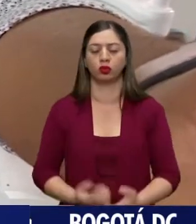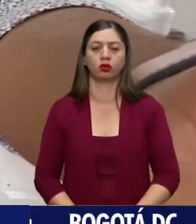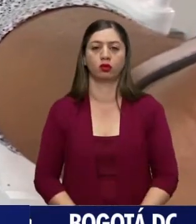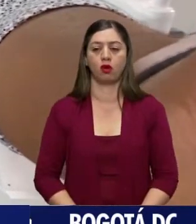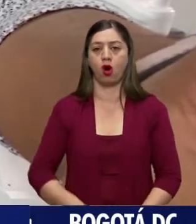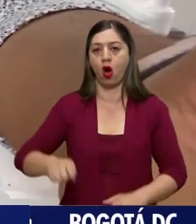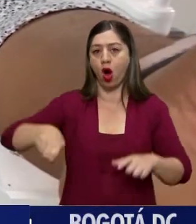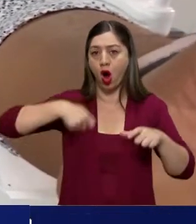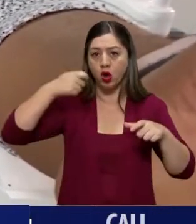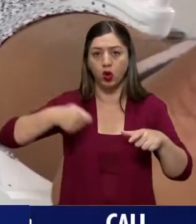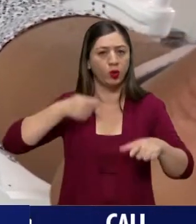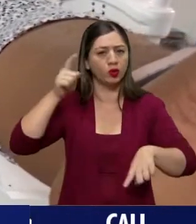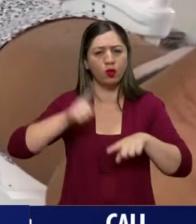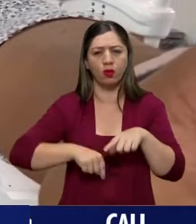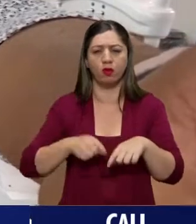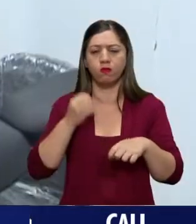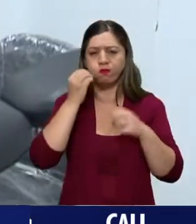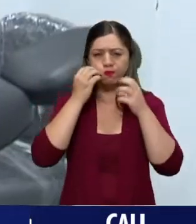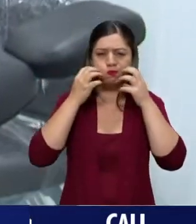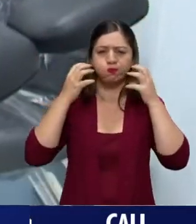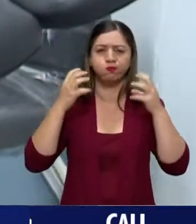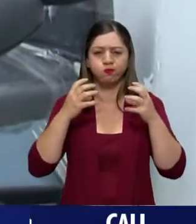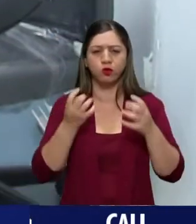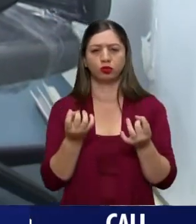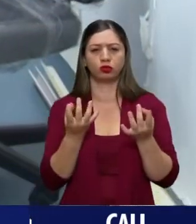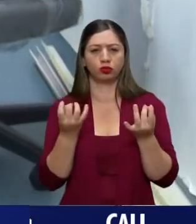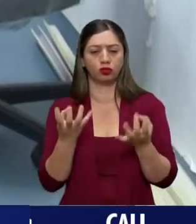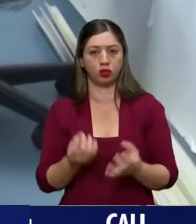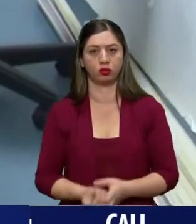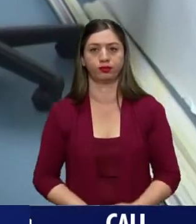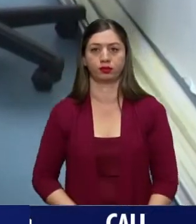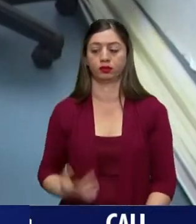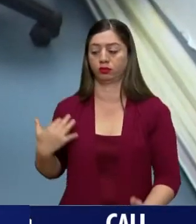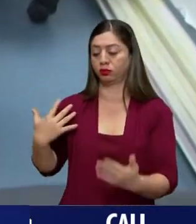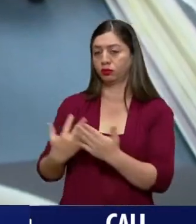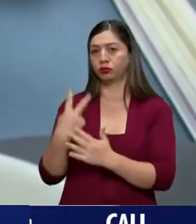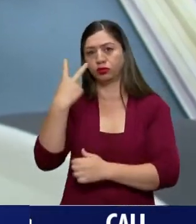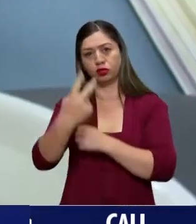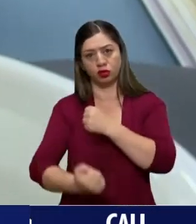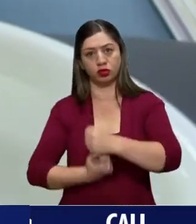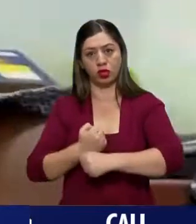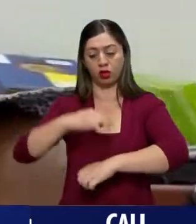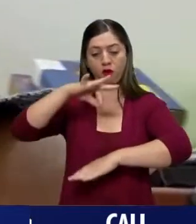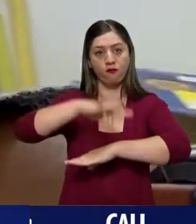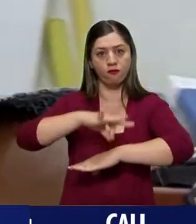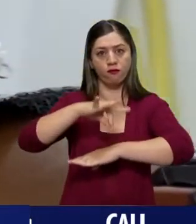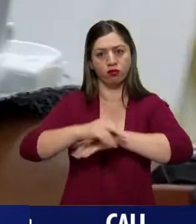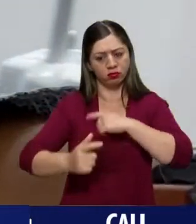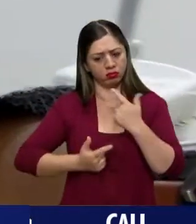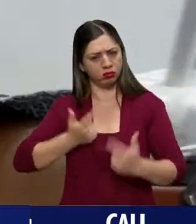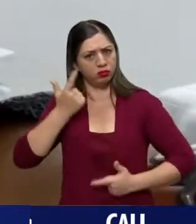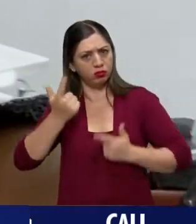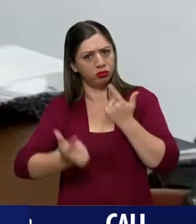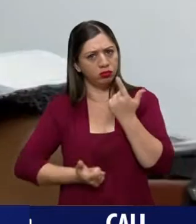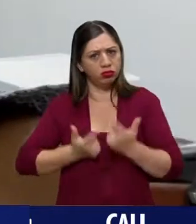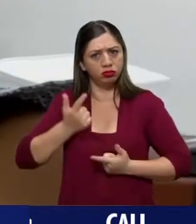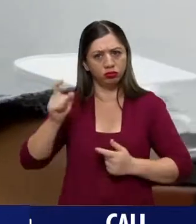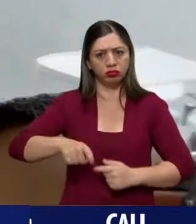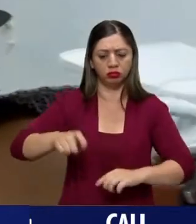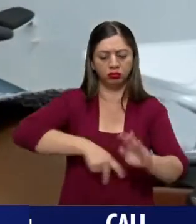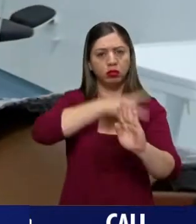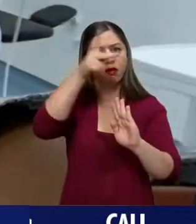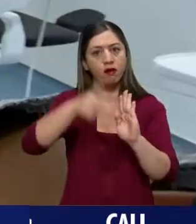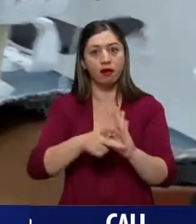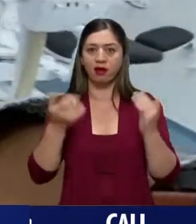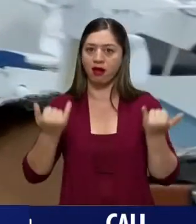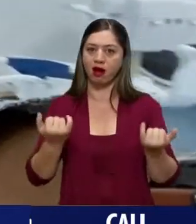comer porque tienen la encía muy inflamada. Por más de dos años una fundación local luchó para hacer realidad el proyecto que ahora